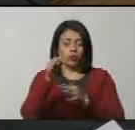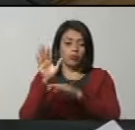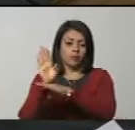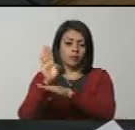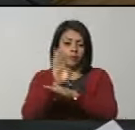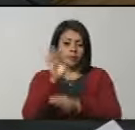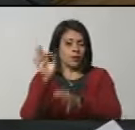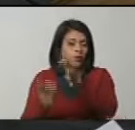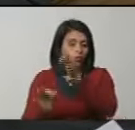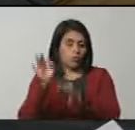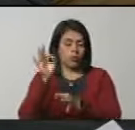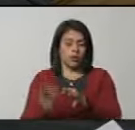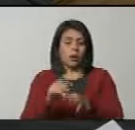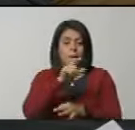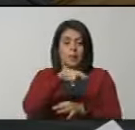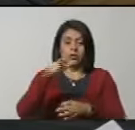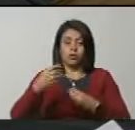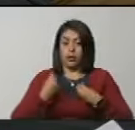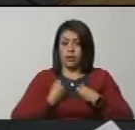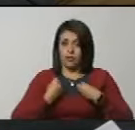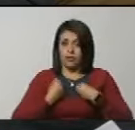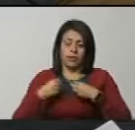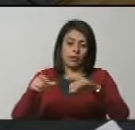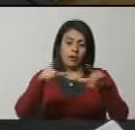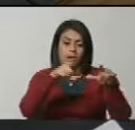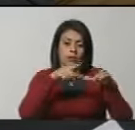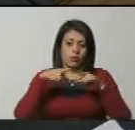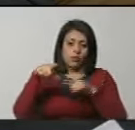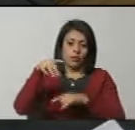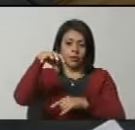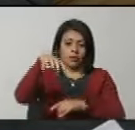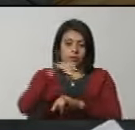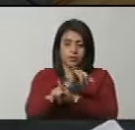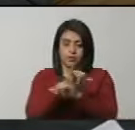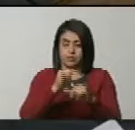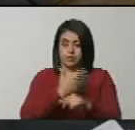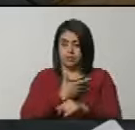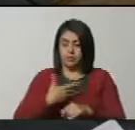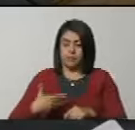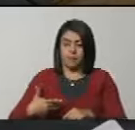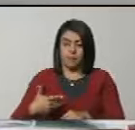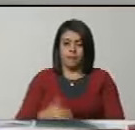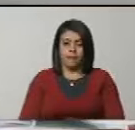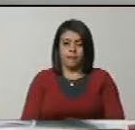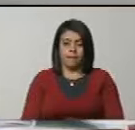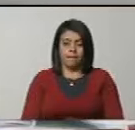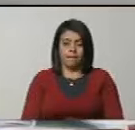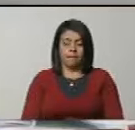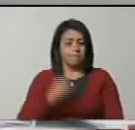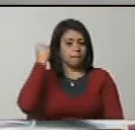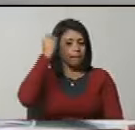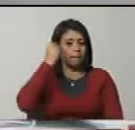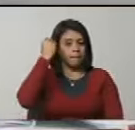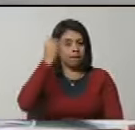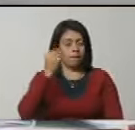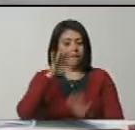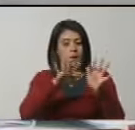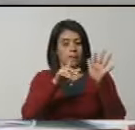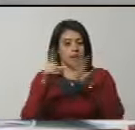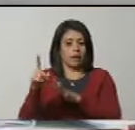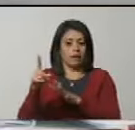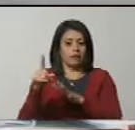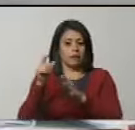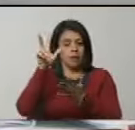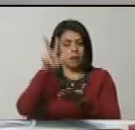protección judicial de los habitantes de esa entidad federal. Es todo, ciudadano presidente. En consideración el artículo 16.